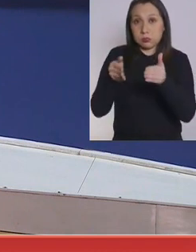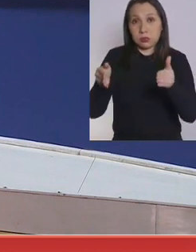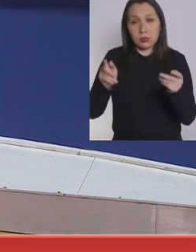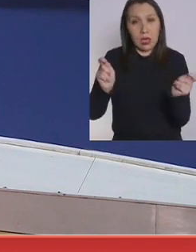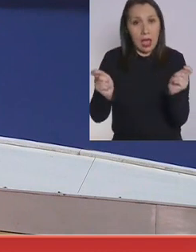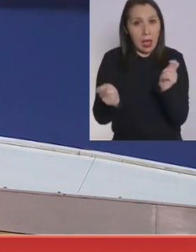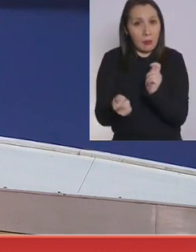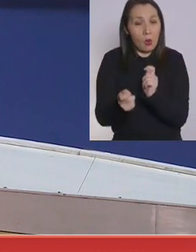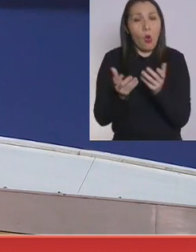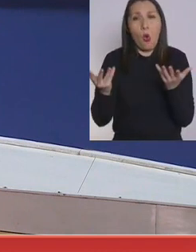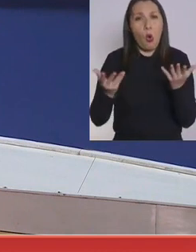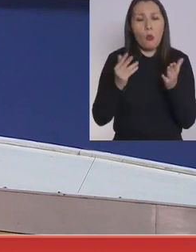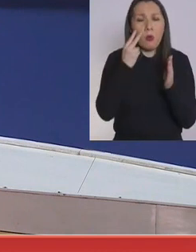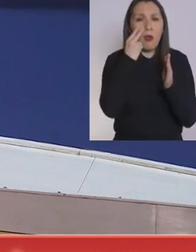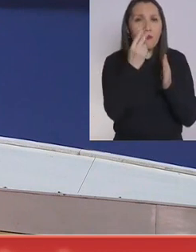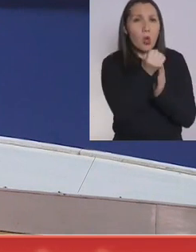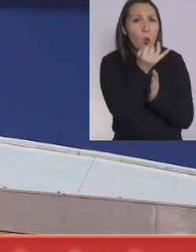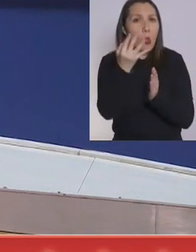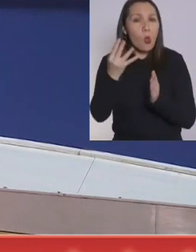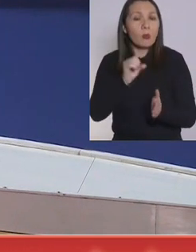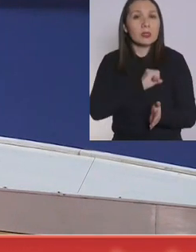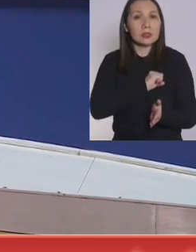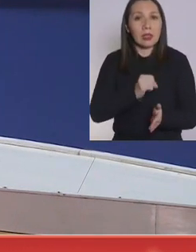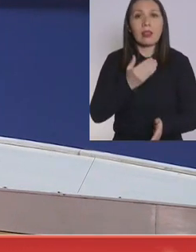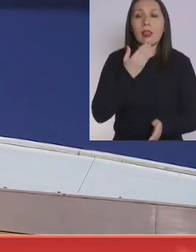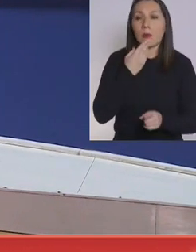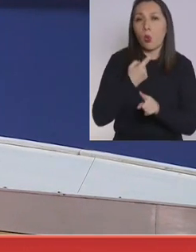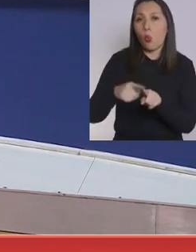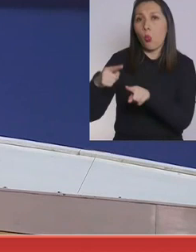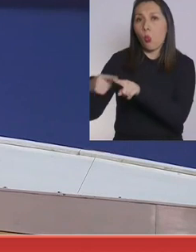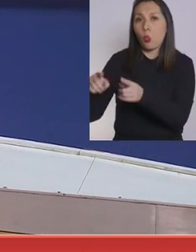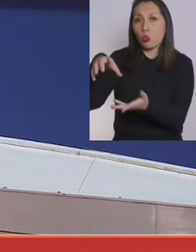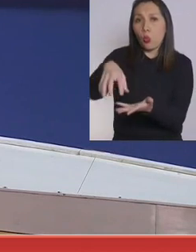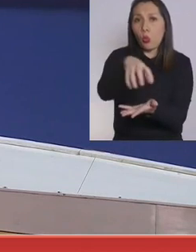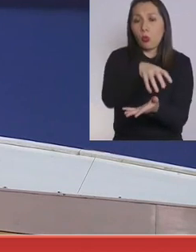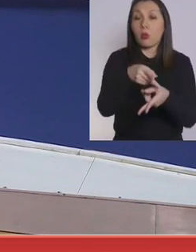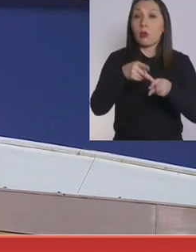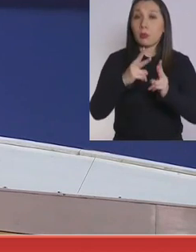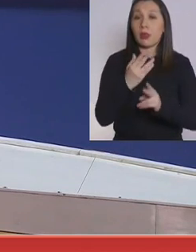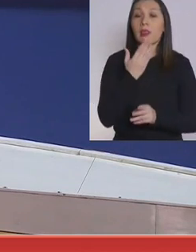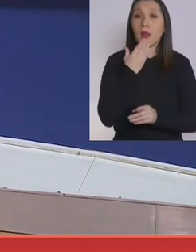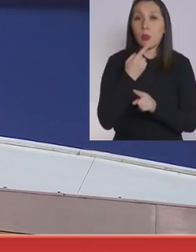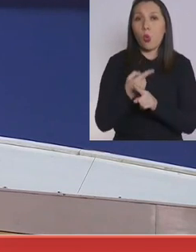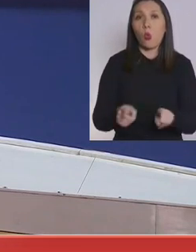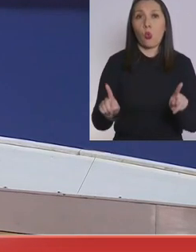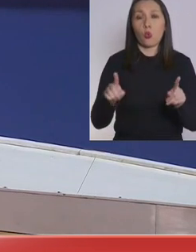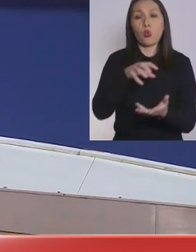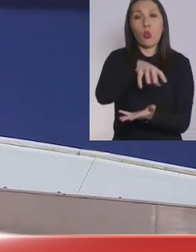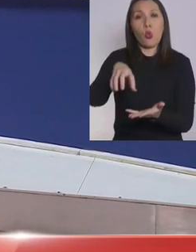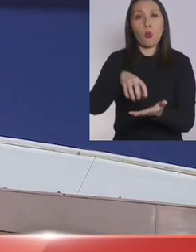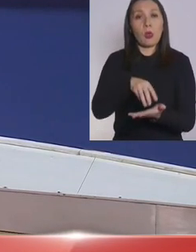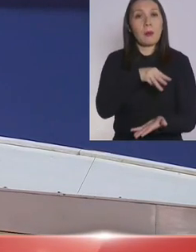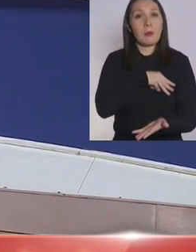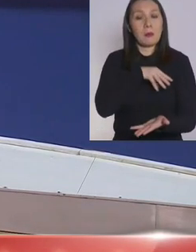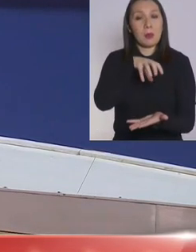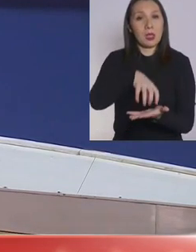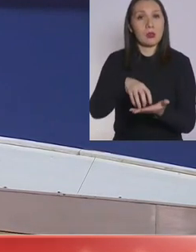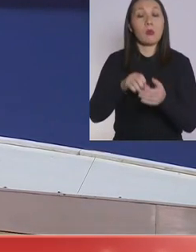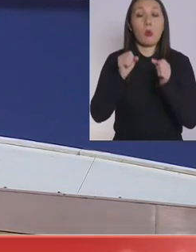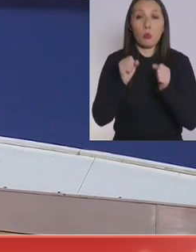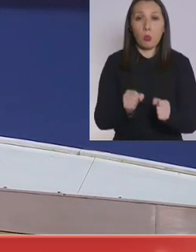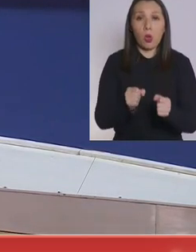¿Cómo están los indicadores en Santiago y también en otras comunas? Así sería factible también que otras comunas de la región metropolitana